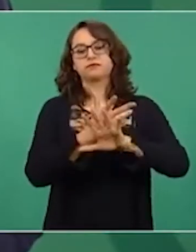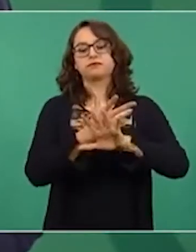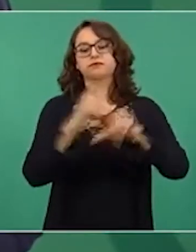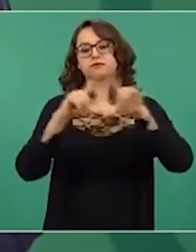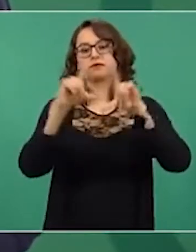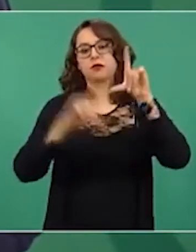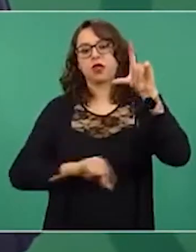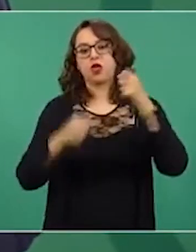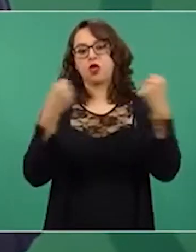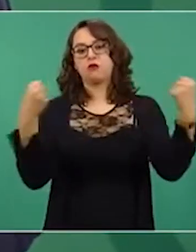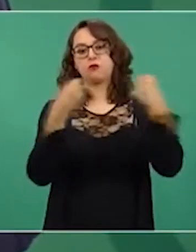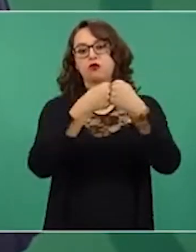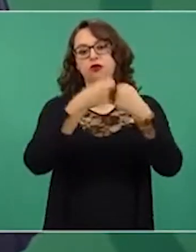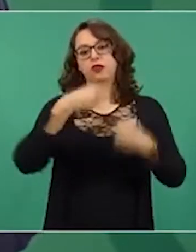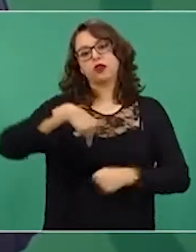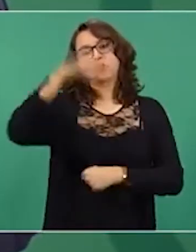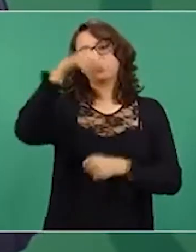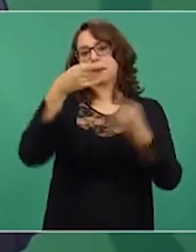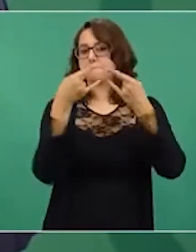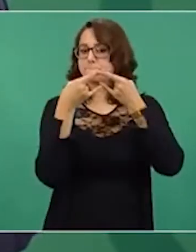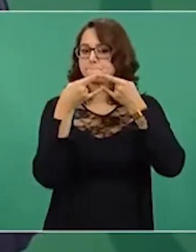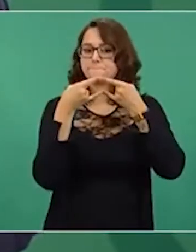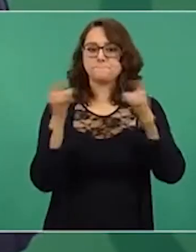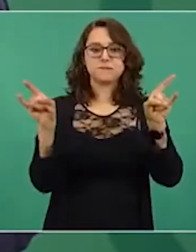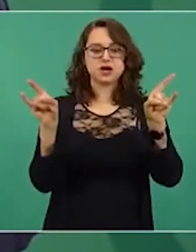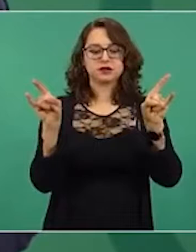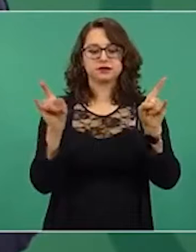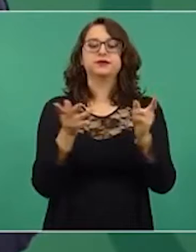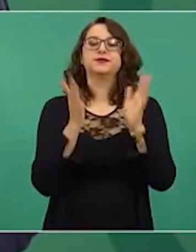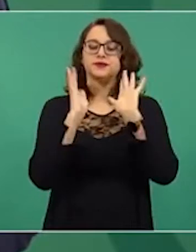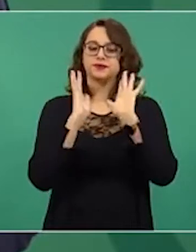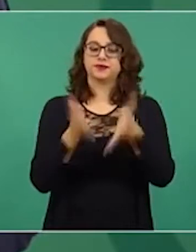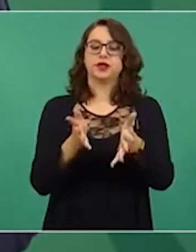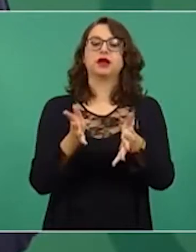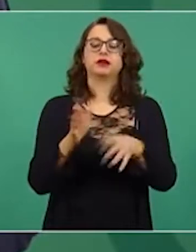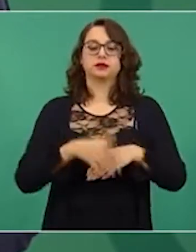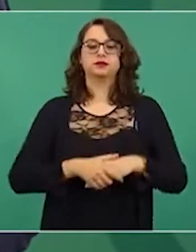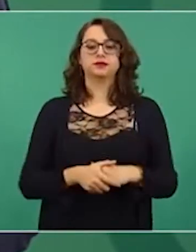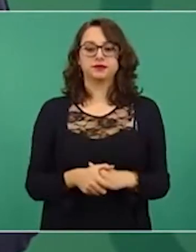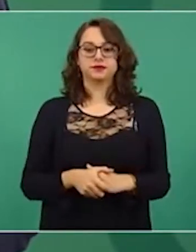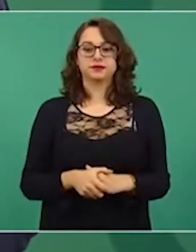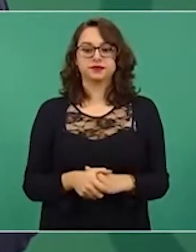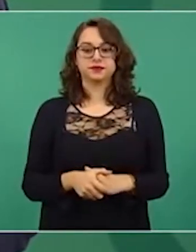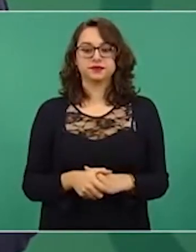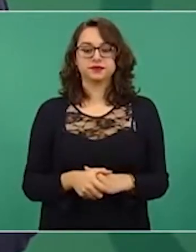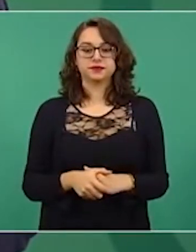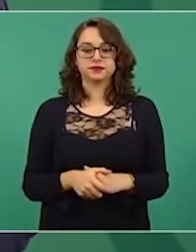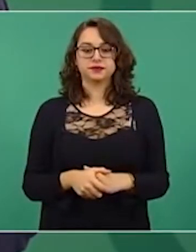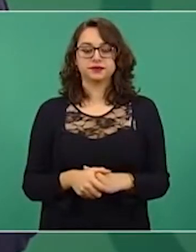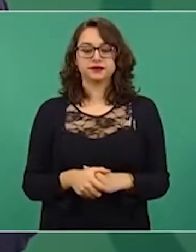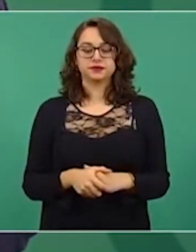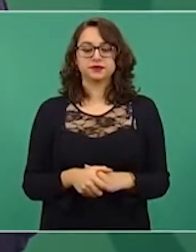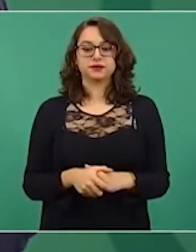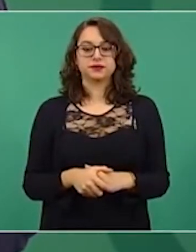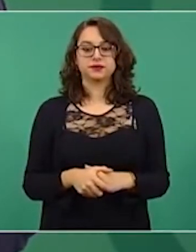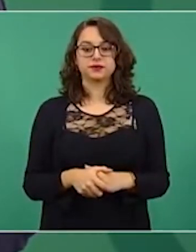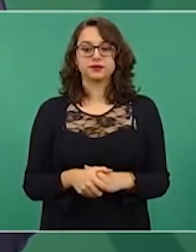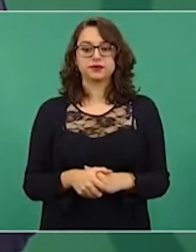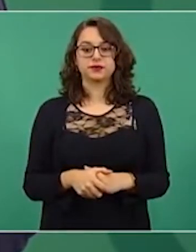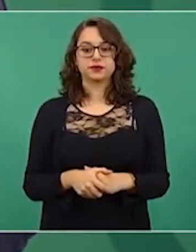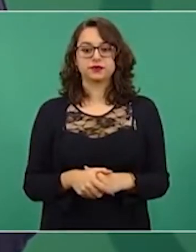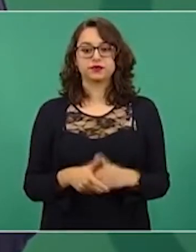vamos a tener ya